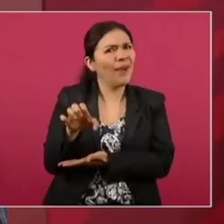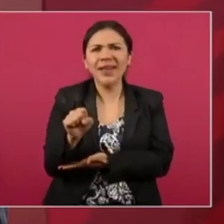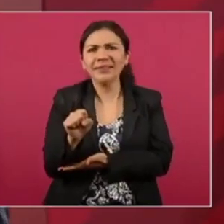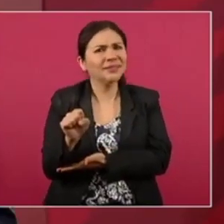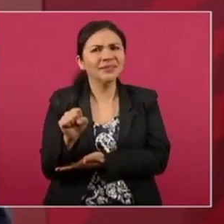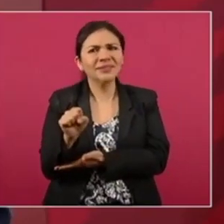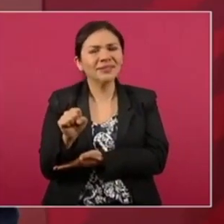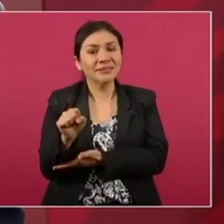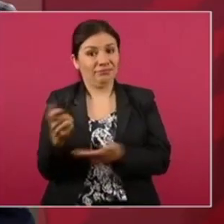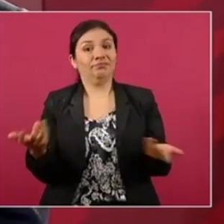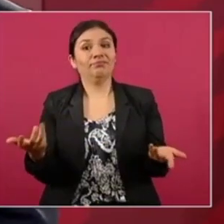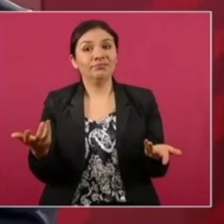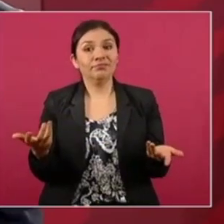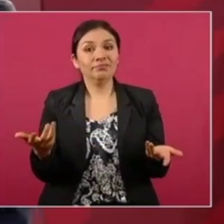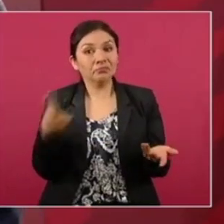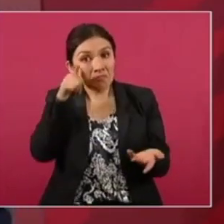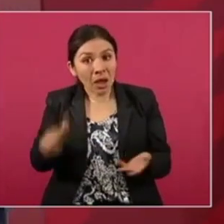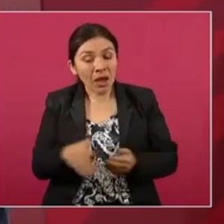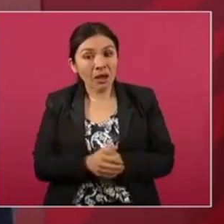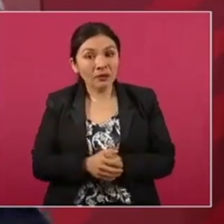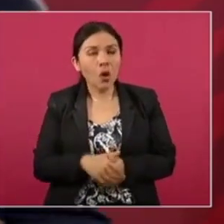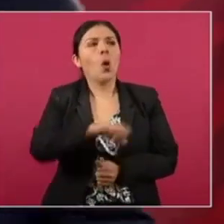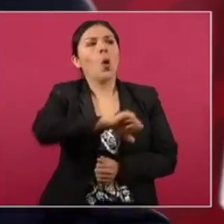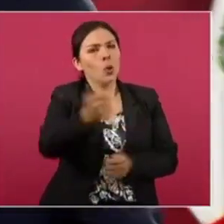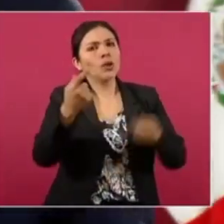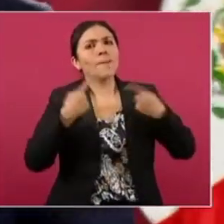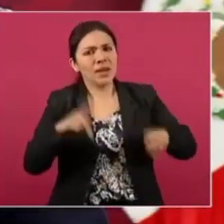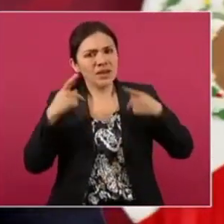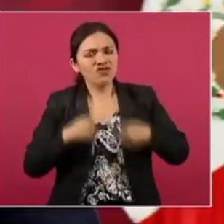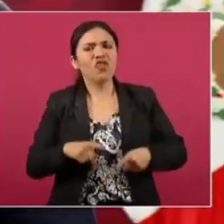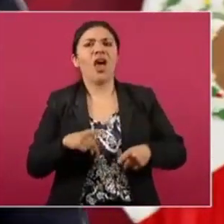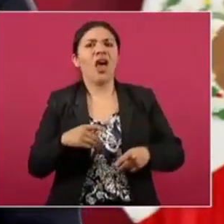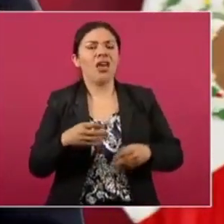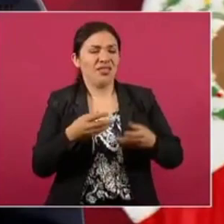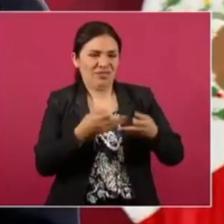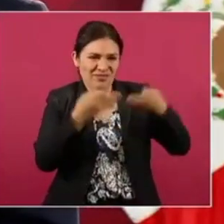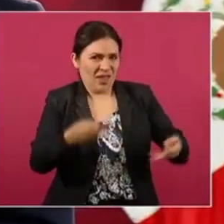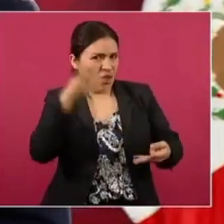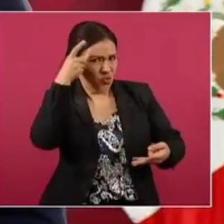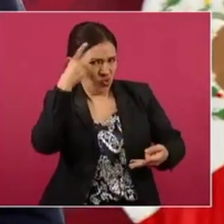y hay ejidatarios latifundistas